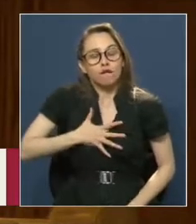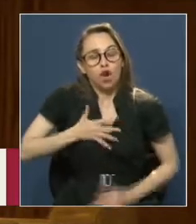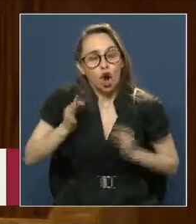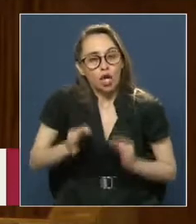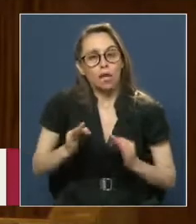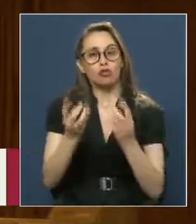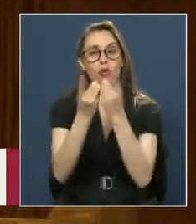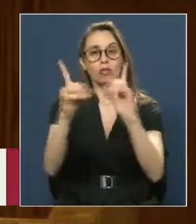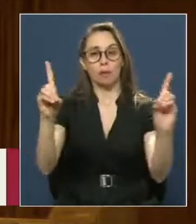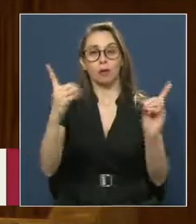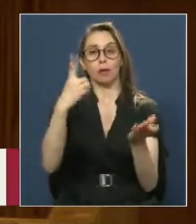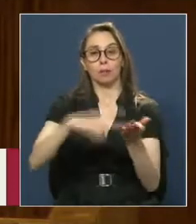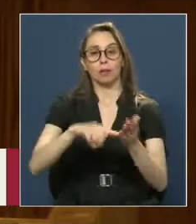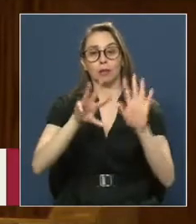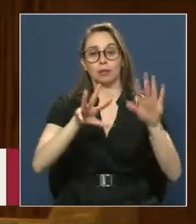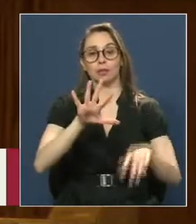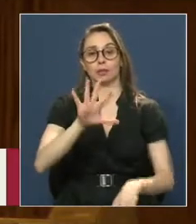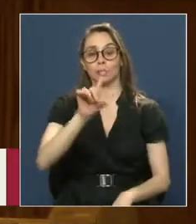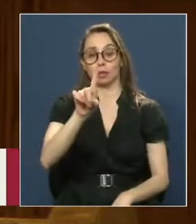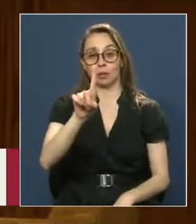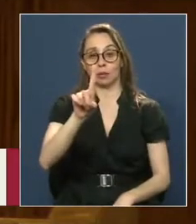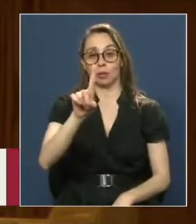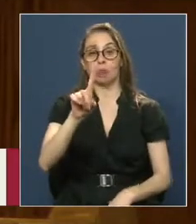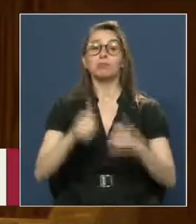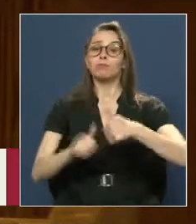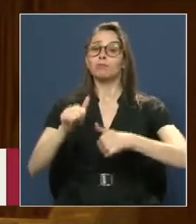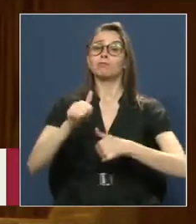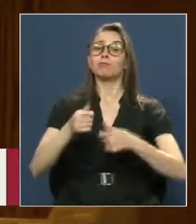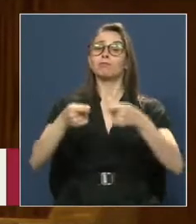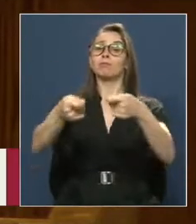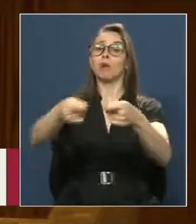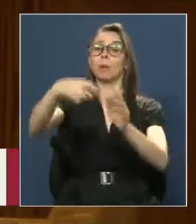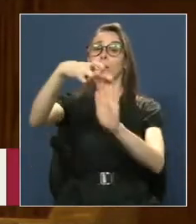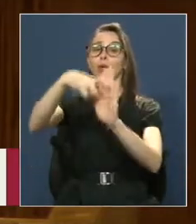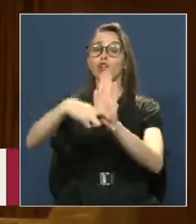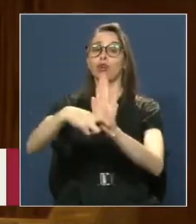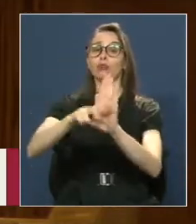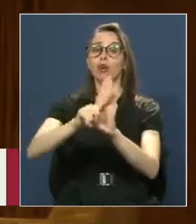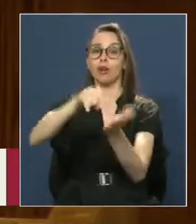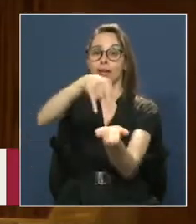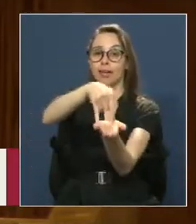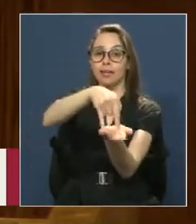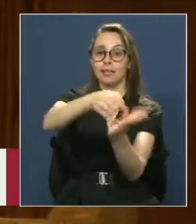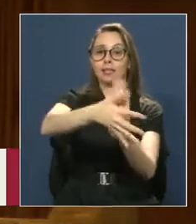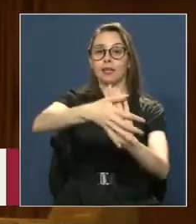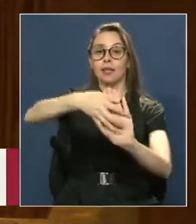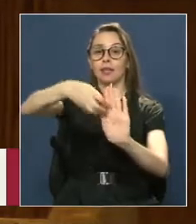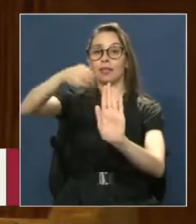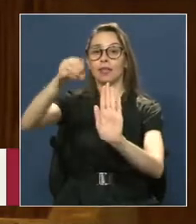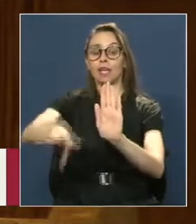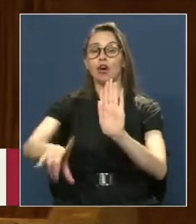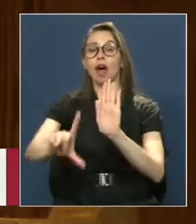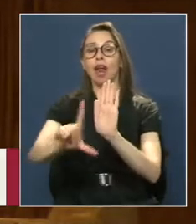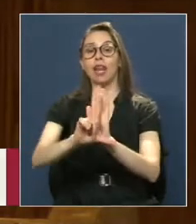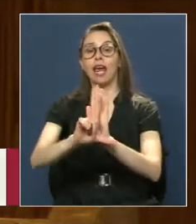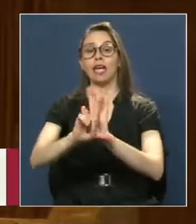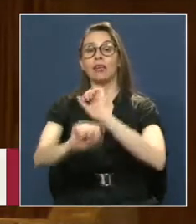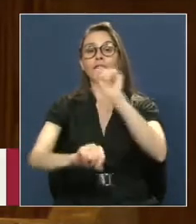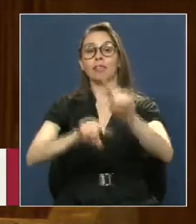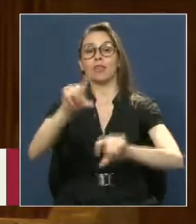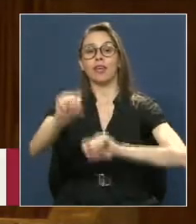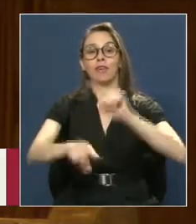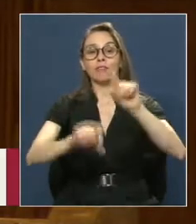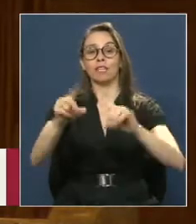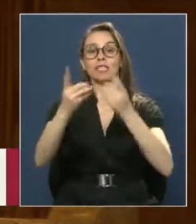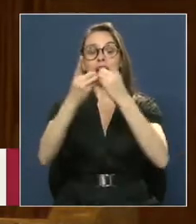llevaría El año 1951 A presentar Una moción Para derogar La ley De defensa